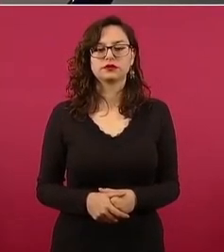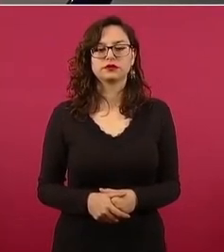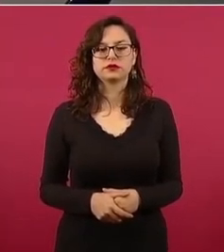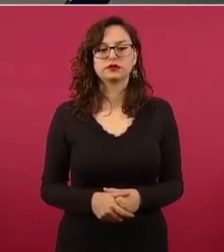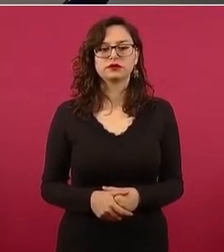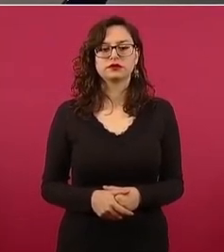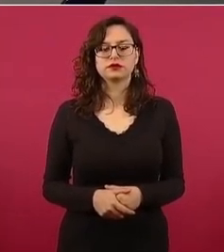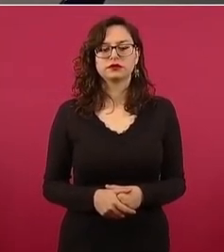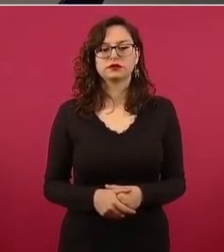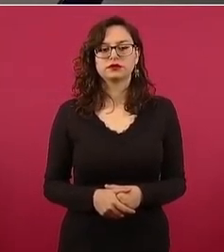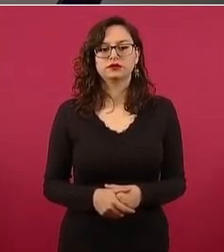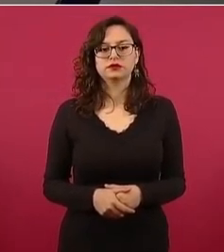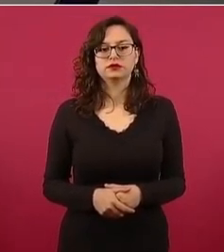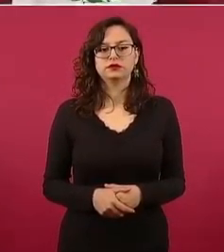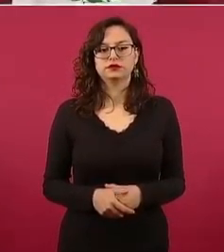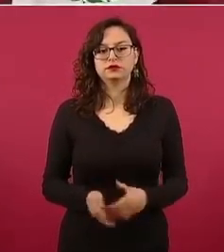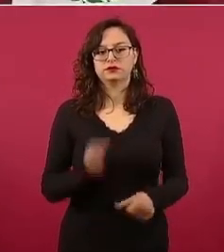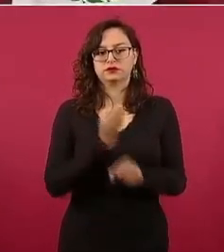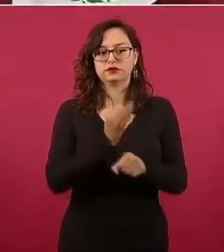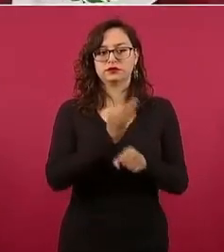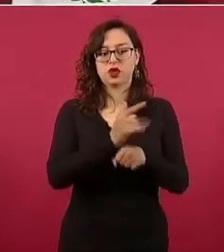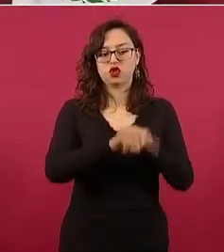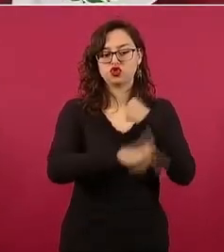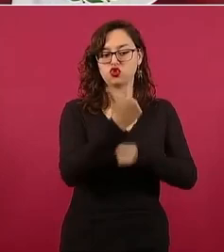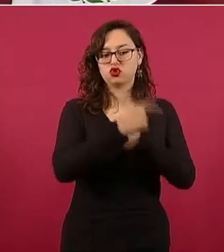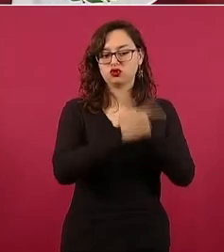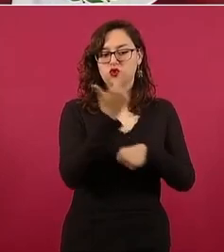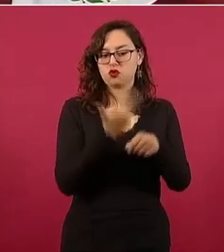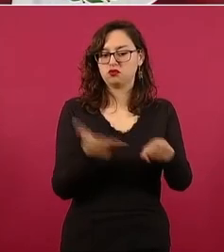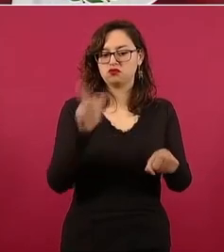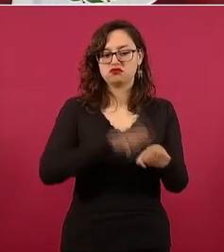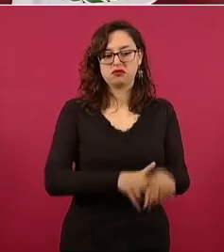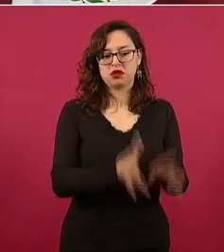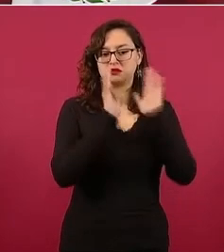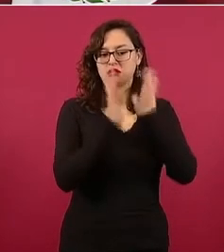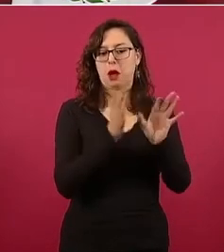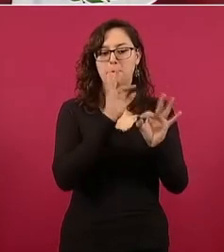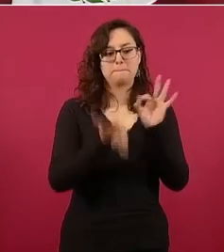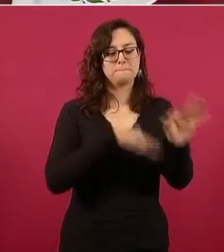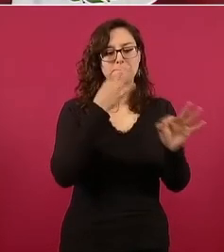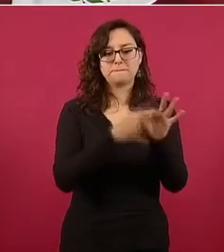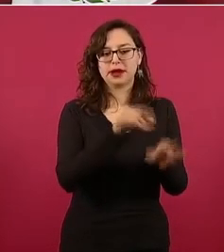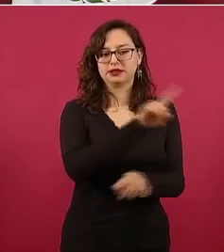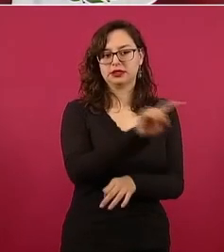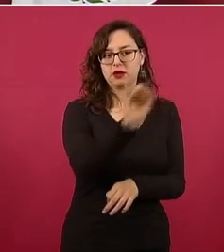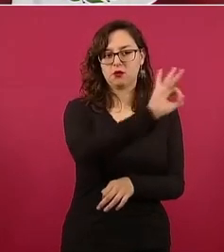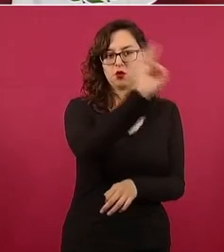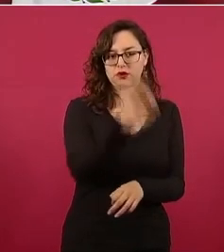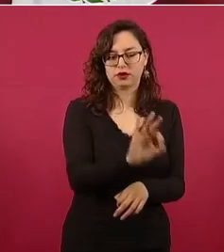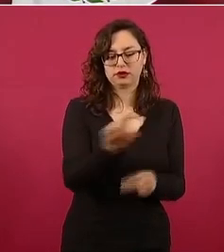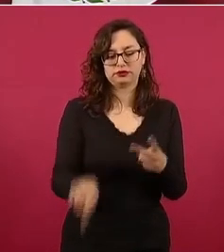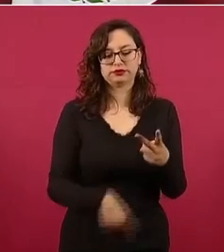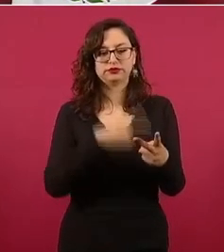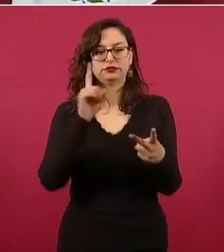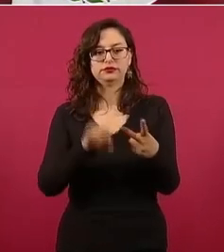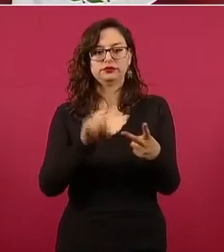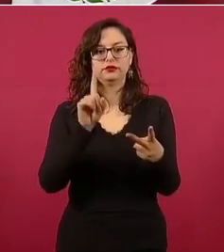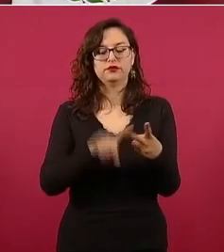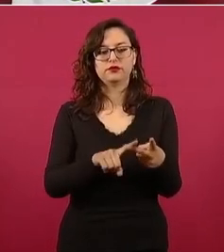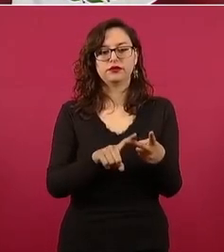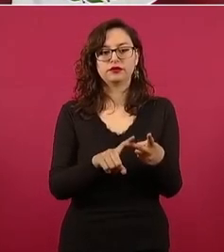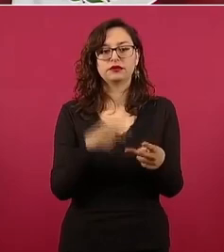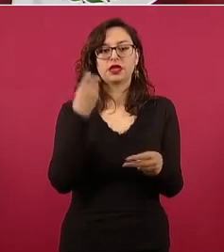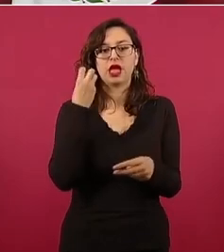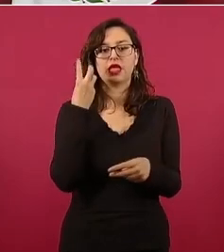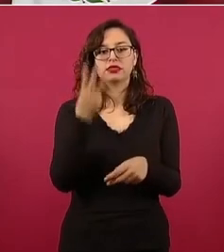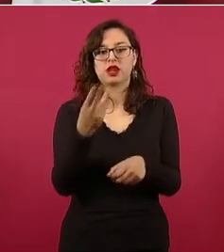estas son las tres unidades de tercer nivel, hospitales de